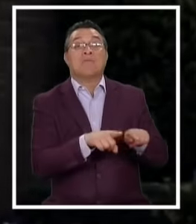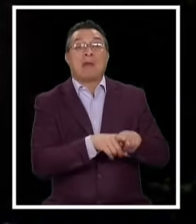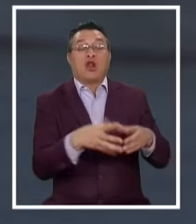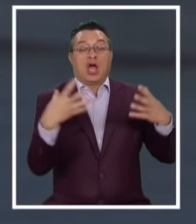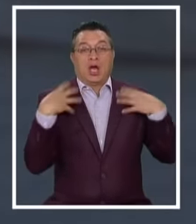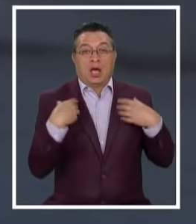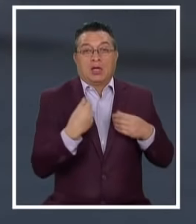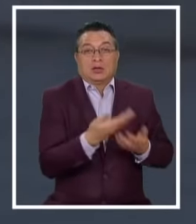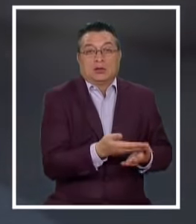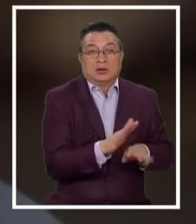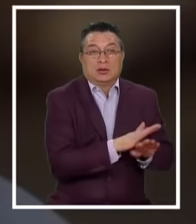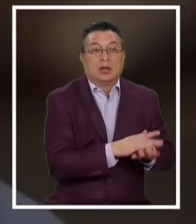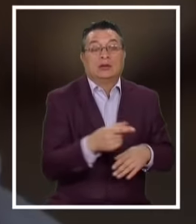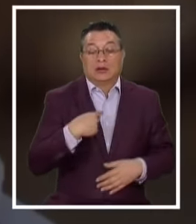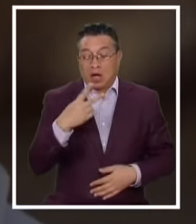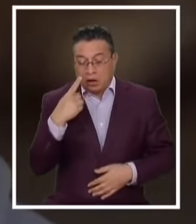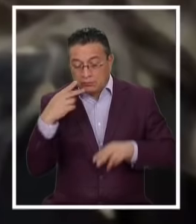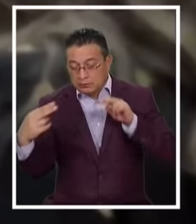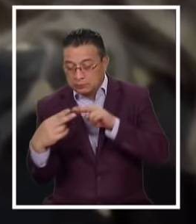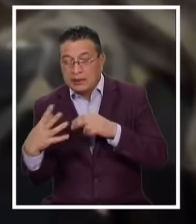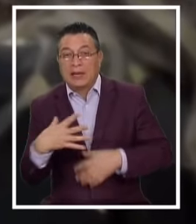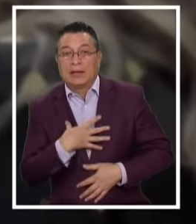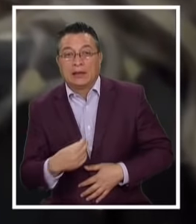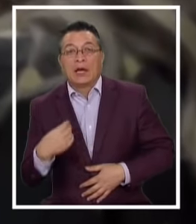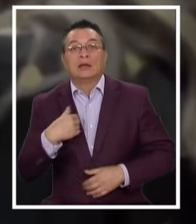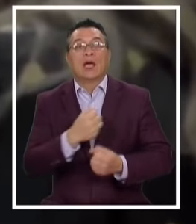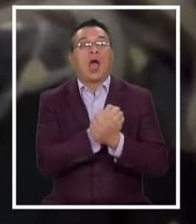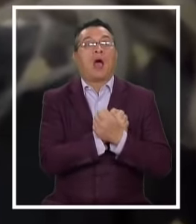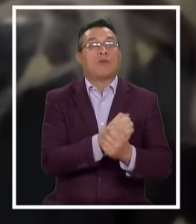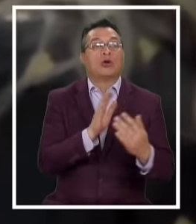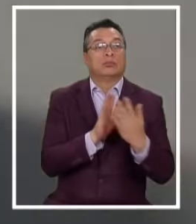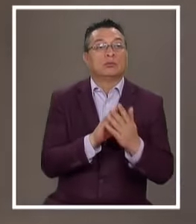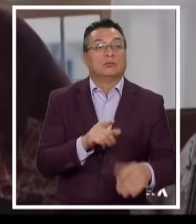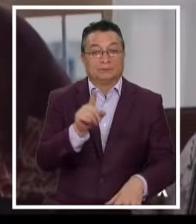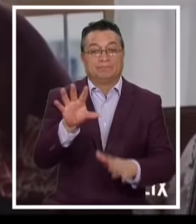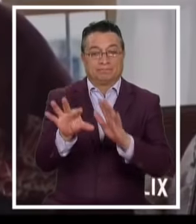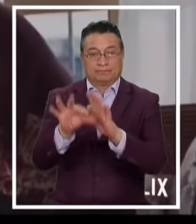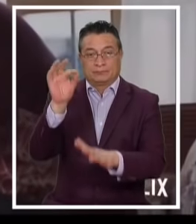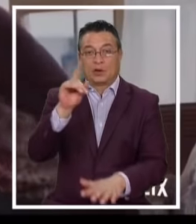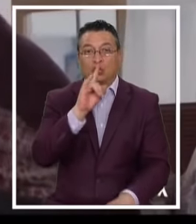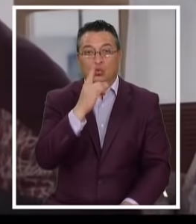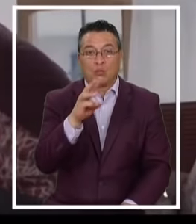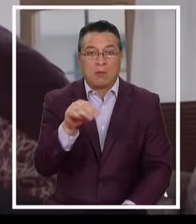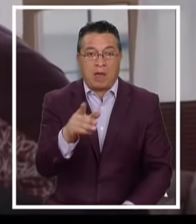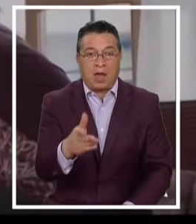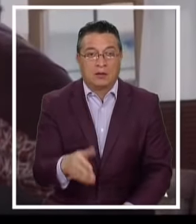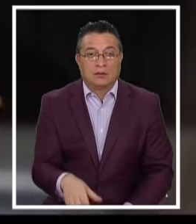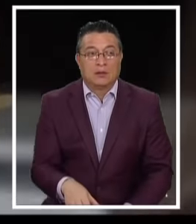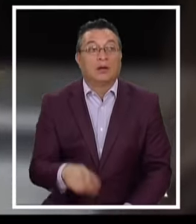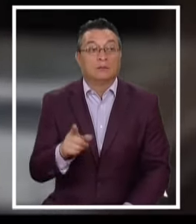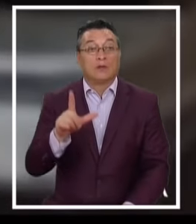Conocer a su hija Y enfrentar el amor Encontrando a tu madre Con Luis Miguel